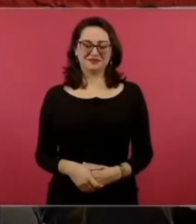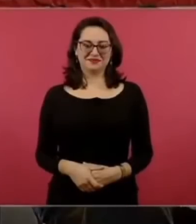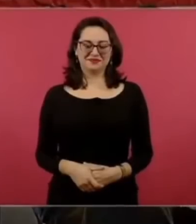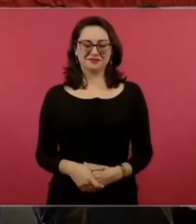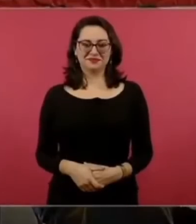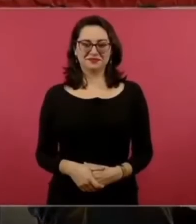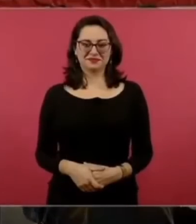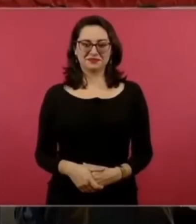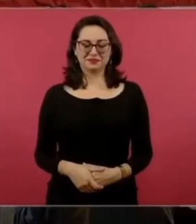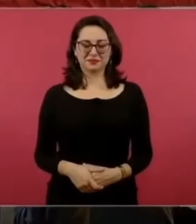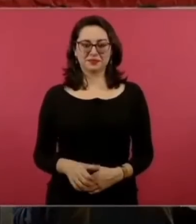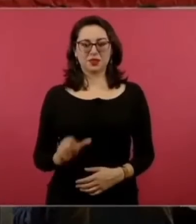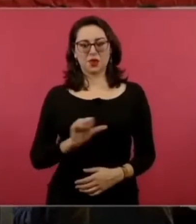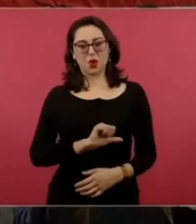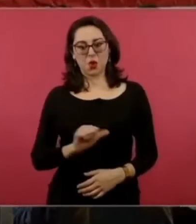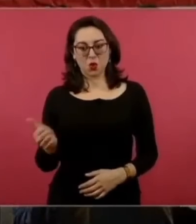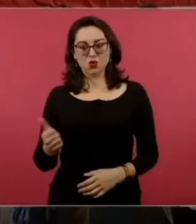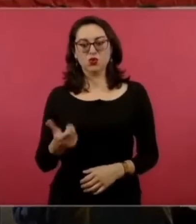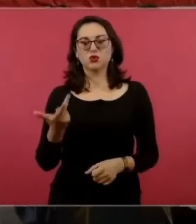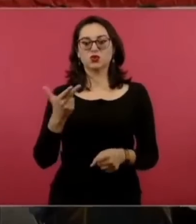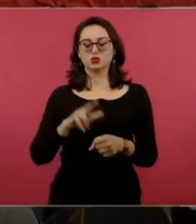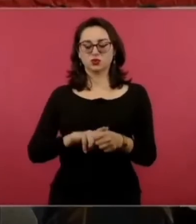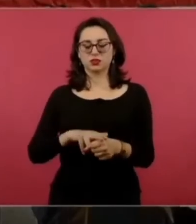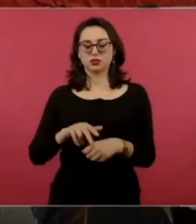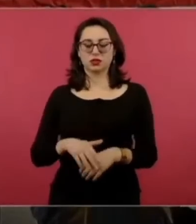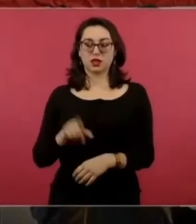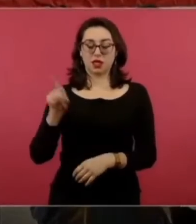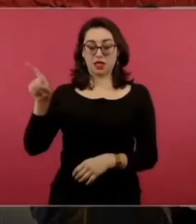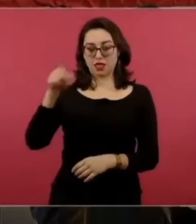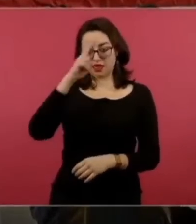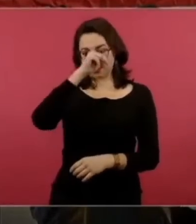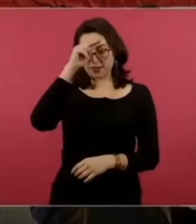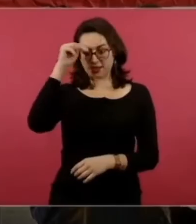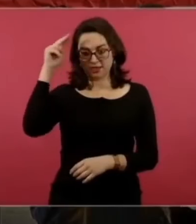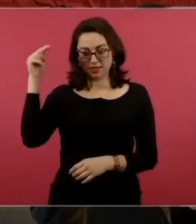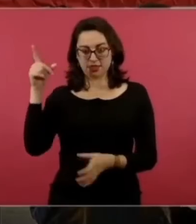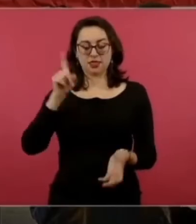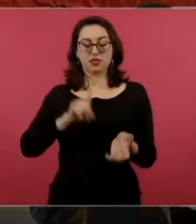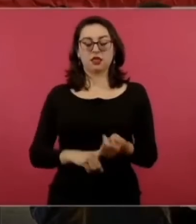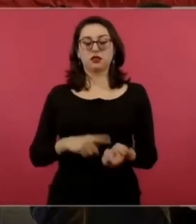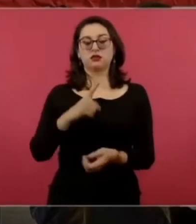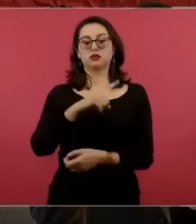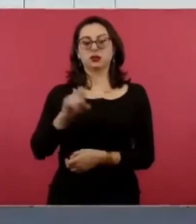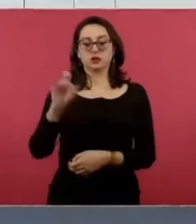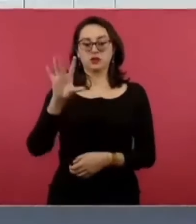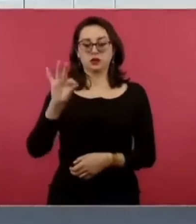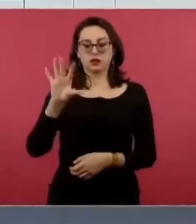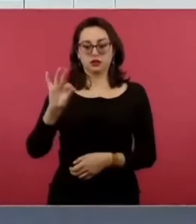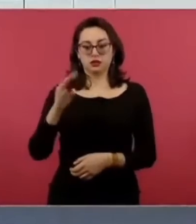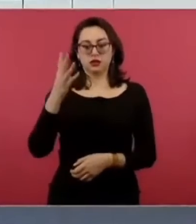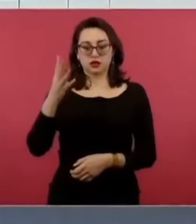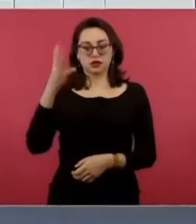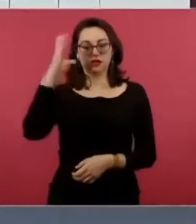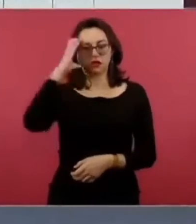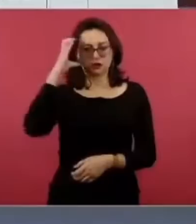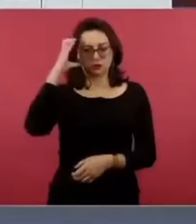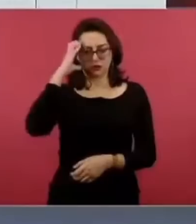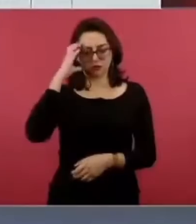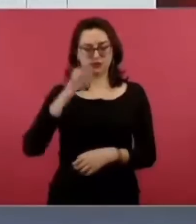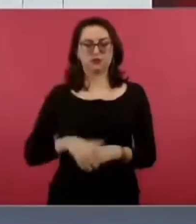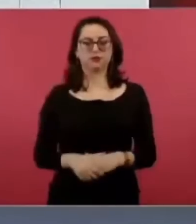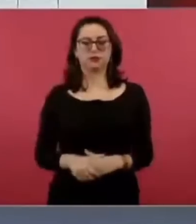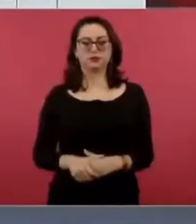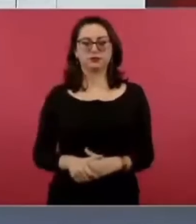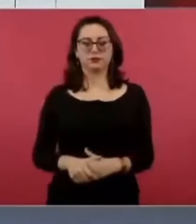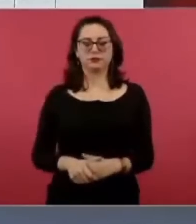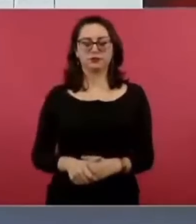este otro de Nayarit 144 camas también IMSS